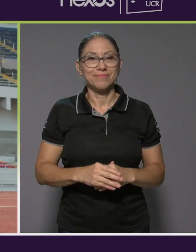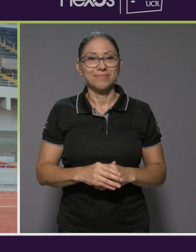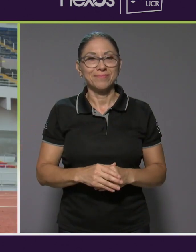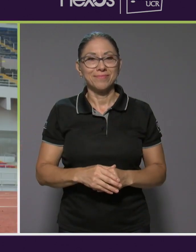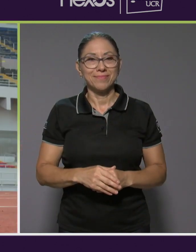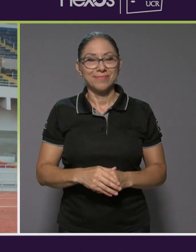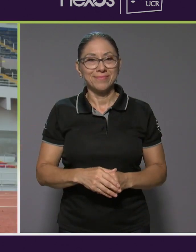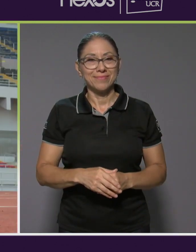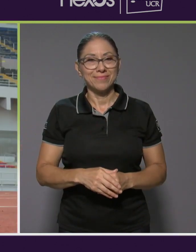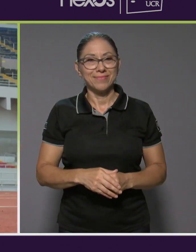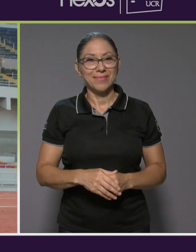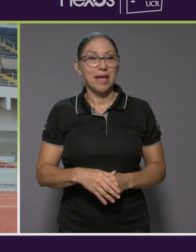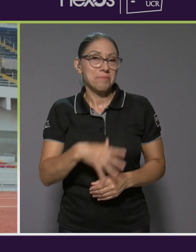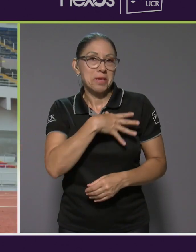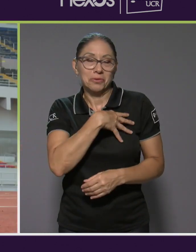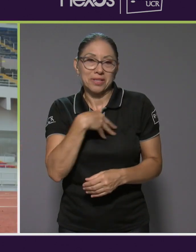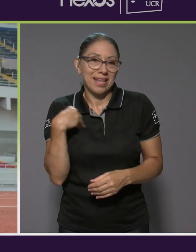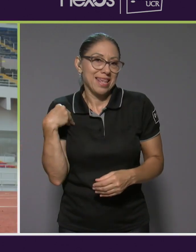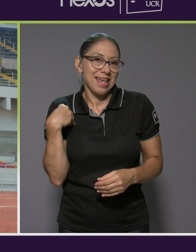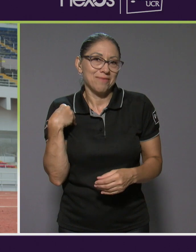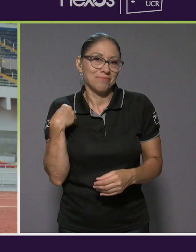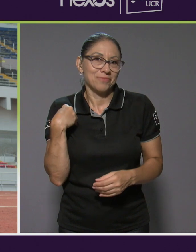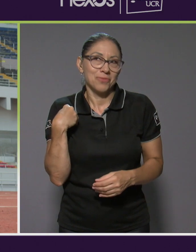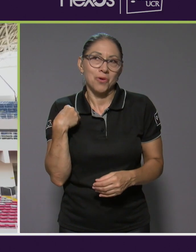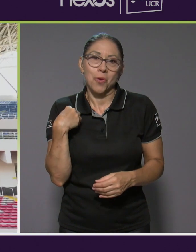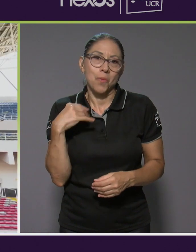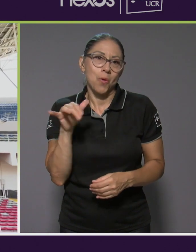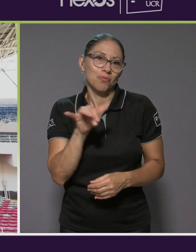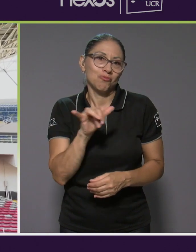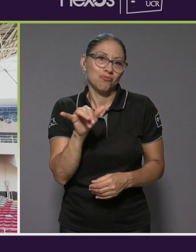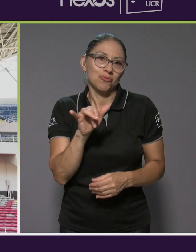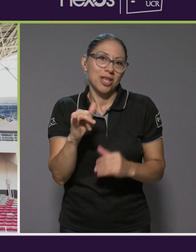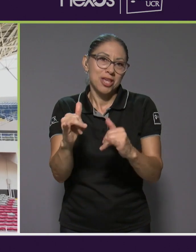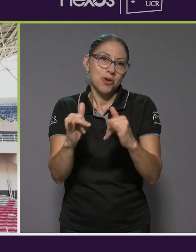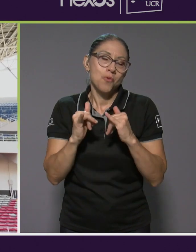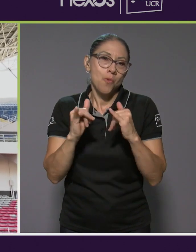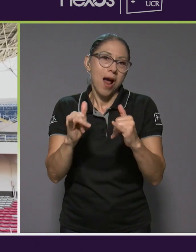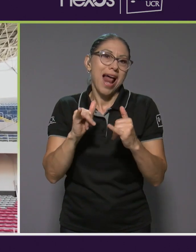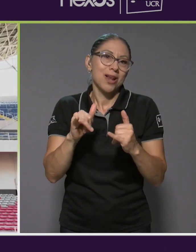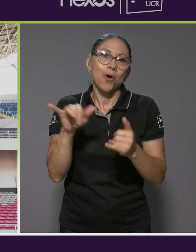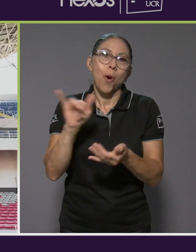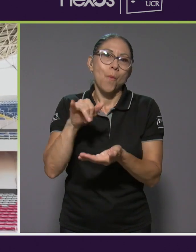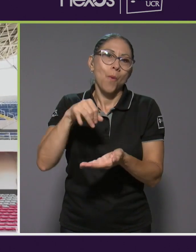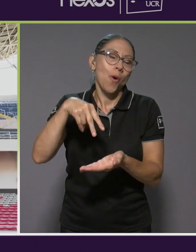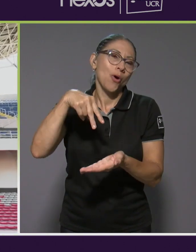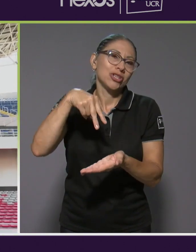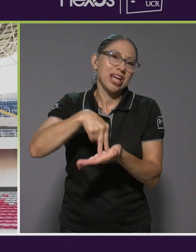igual, como los mejores, como Cherma y todos ellos.